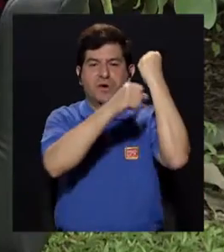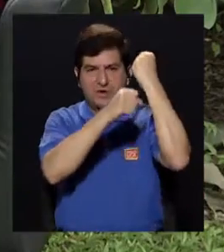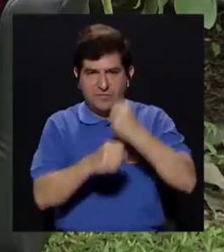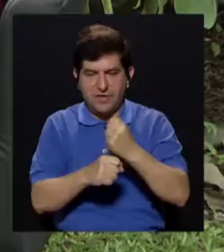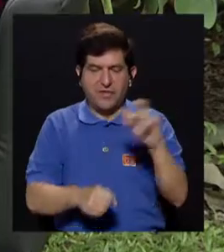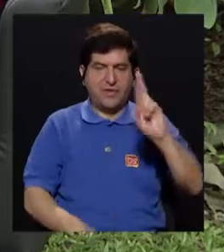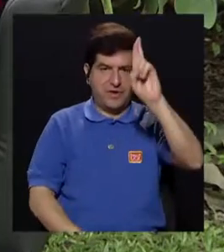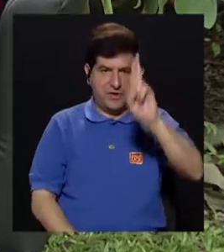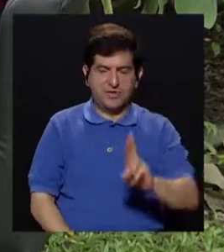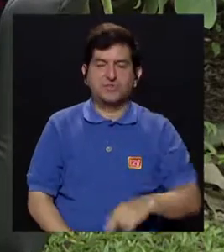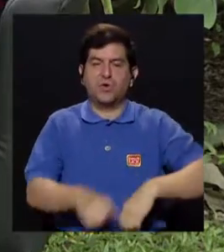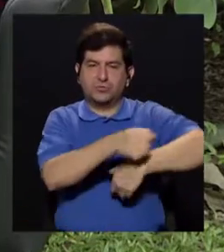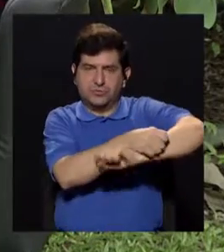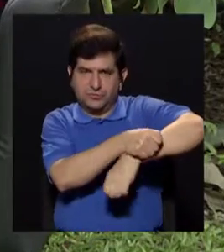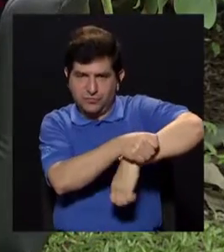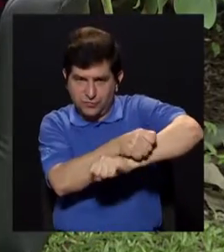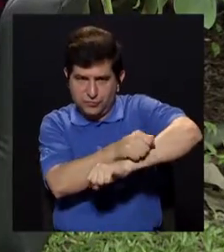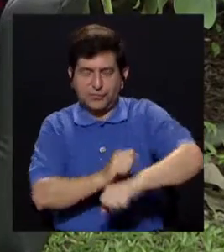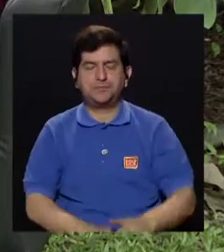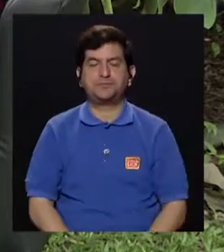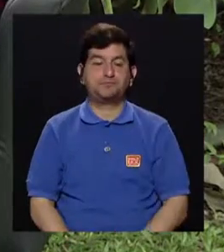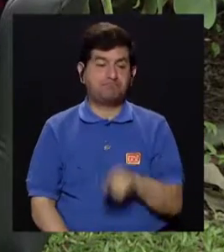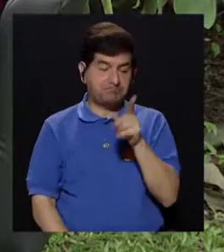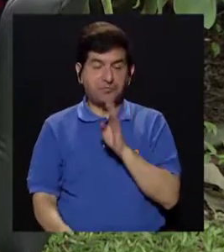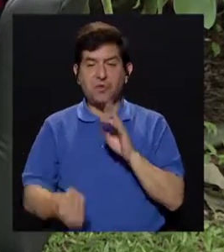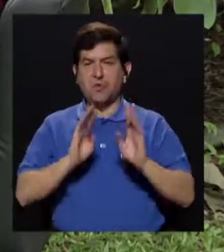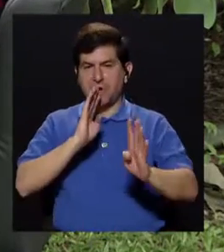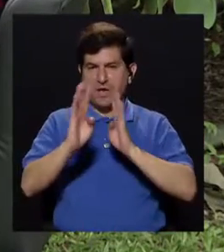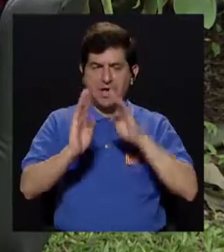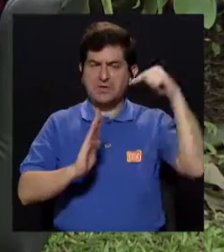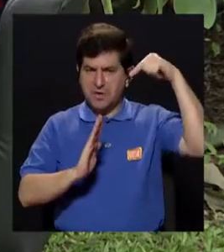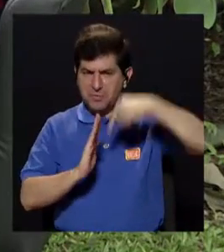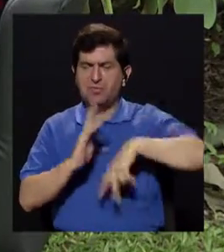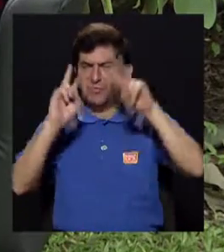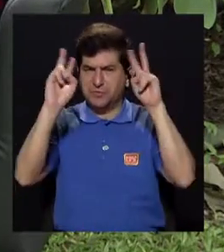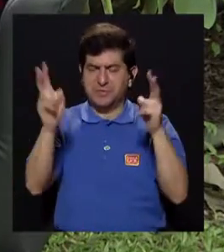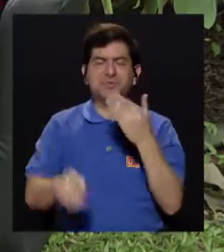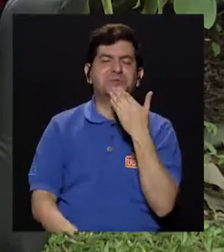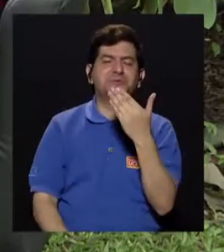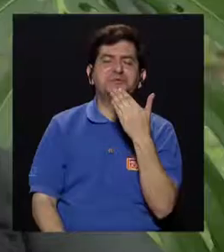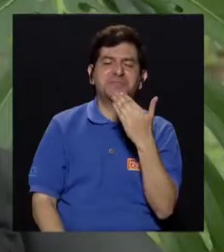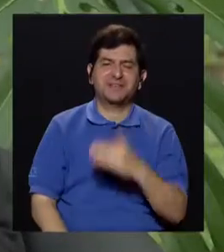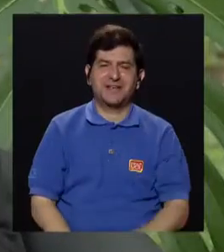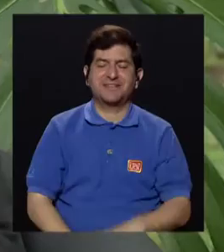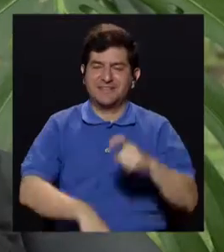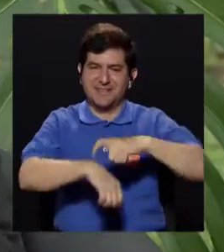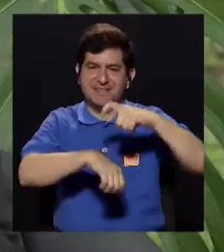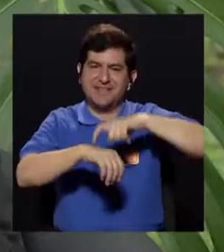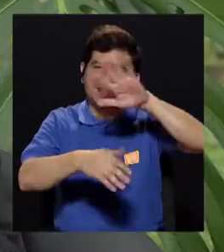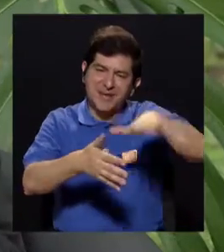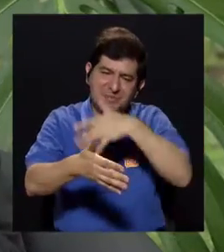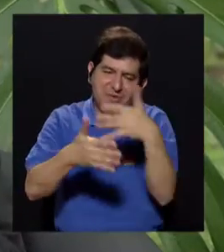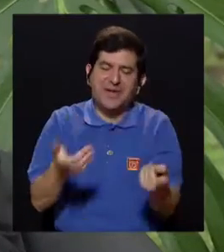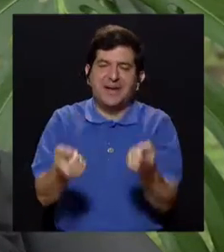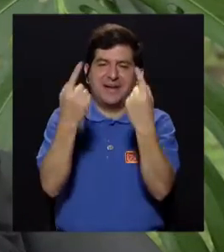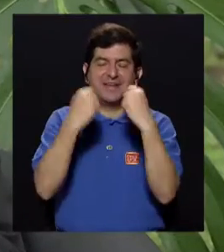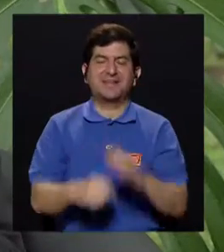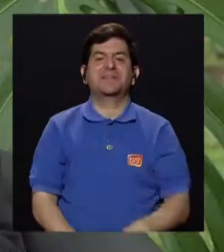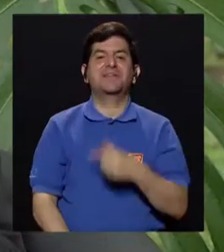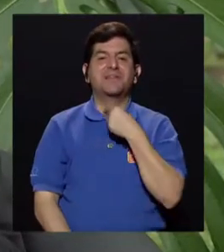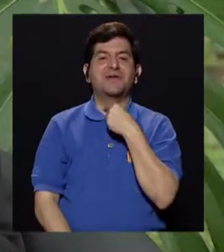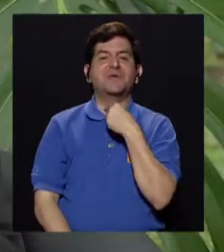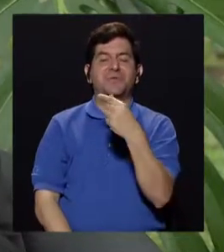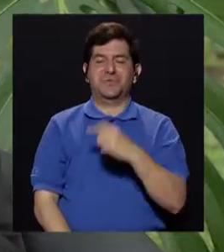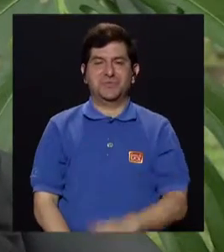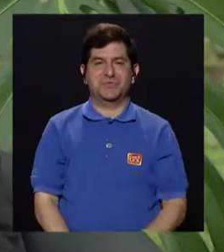también en la Federación Costarricense de Fútbol. Y con Ligia vamos a profundizar más acerca de este tema. Muchas gracias por sacar ese espacio en su agenda y estar acá.